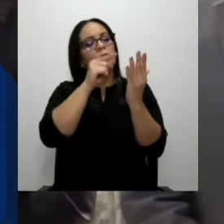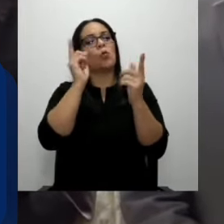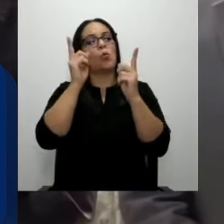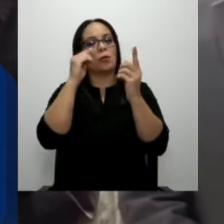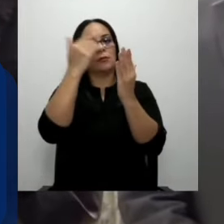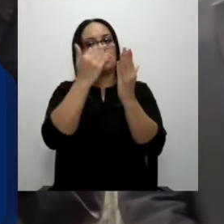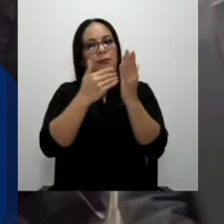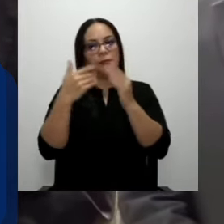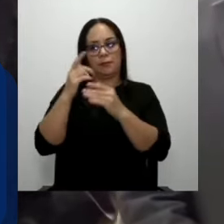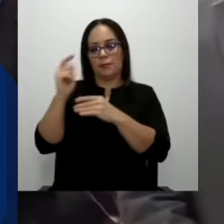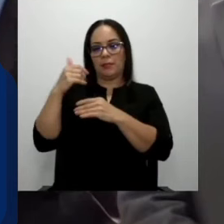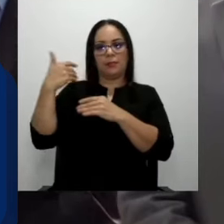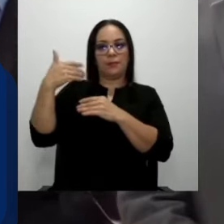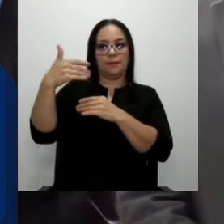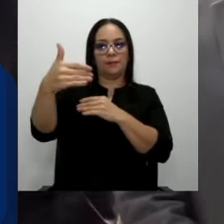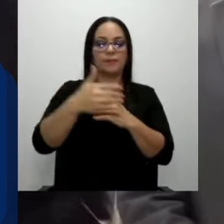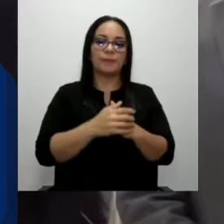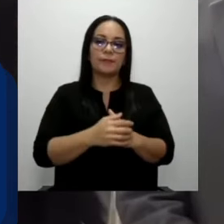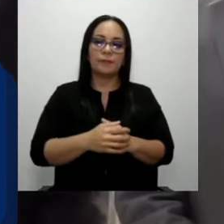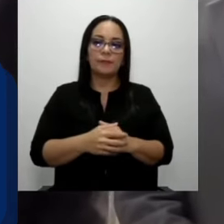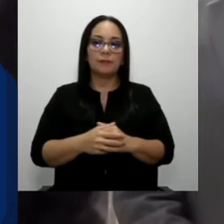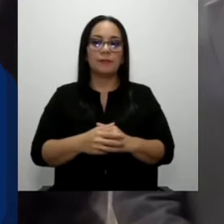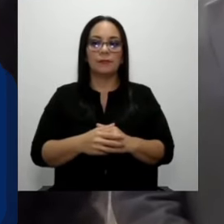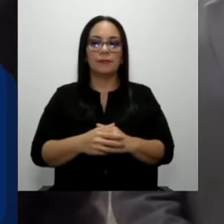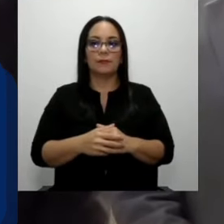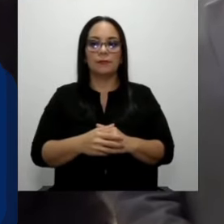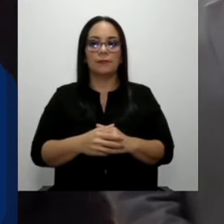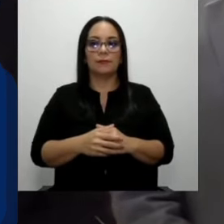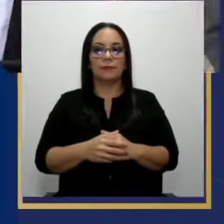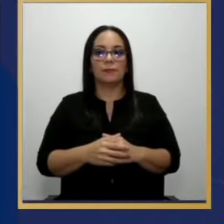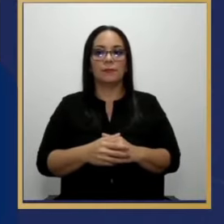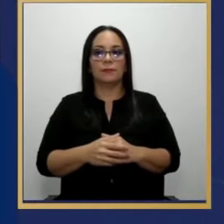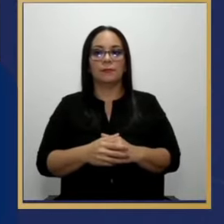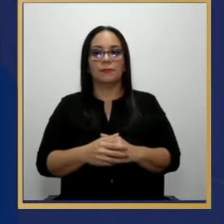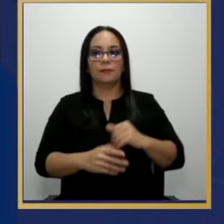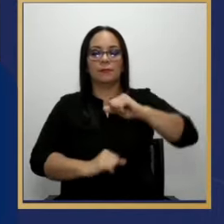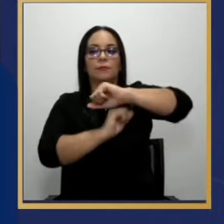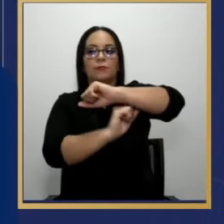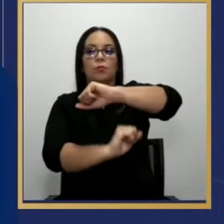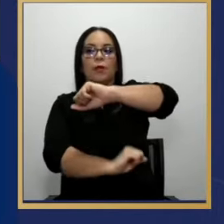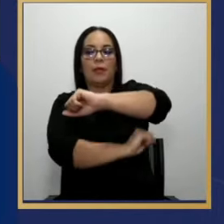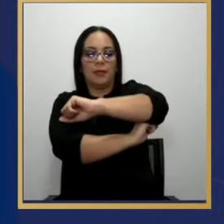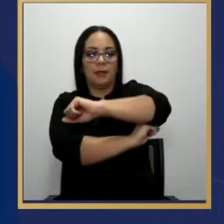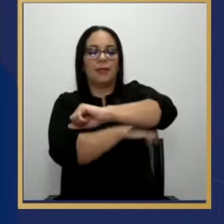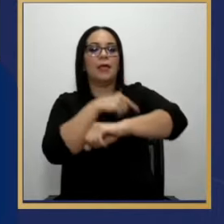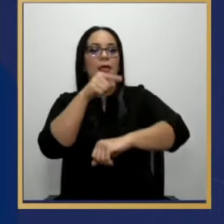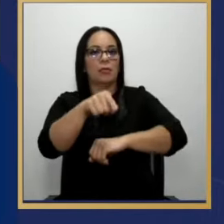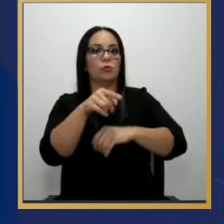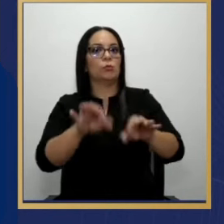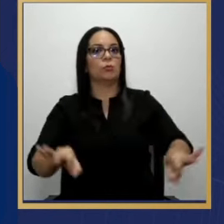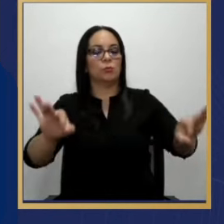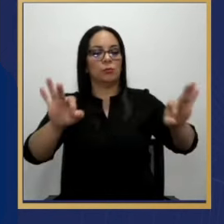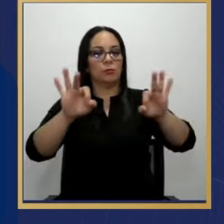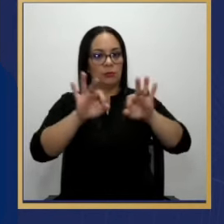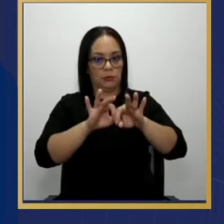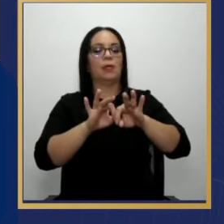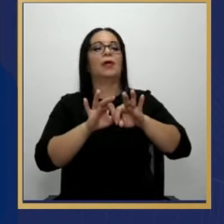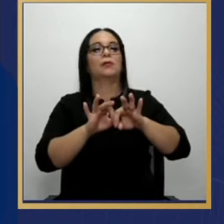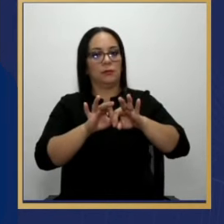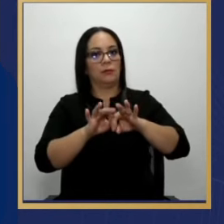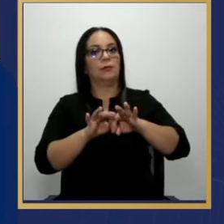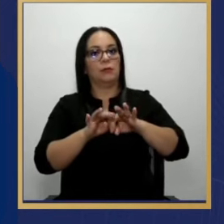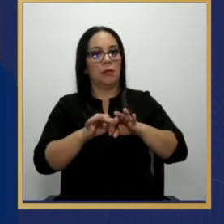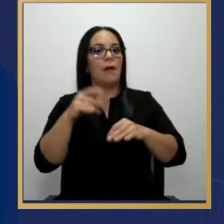últimos meses. Por supuesto que el puente es un activo fundamental para el trasiego de